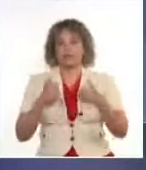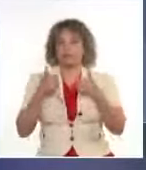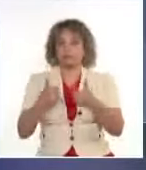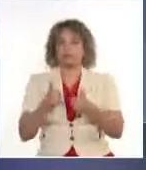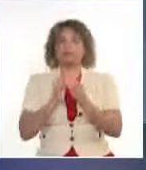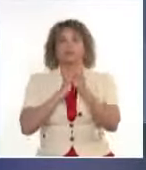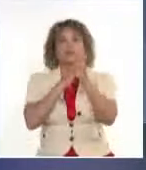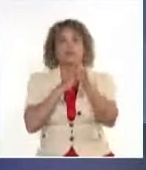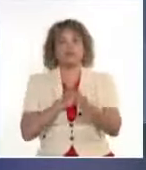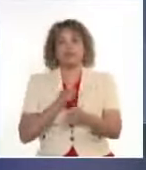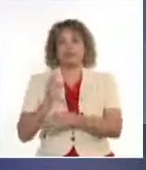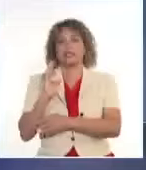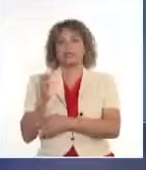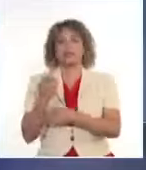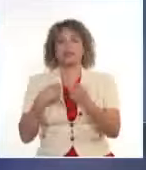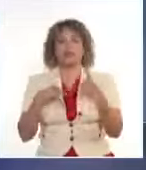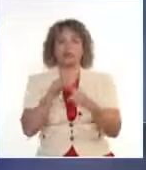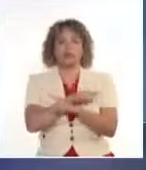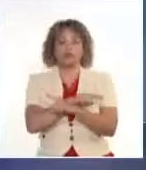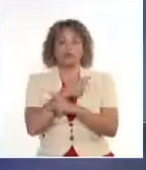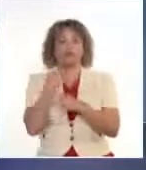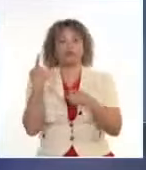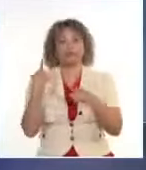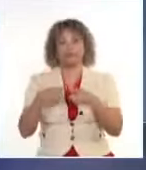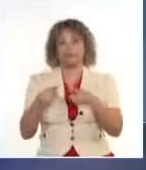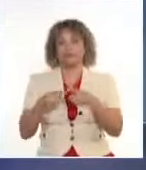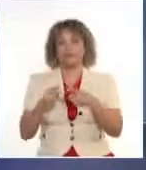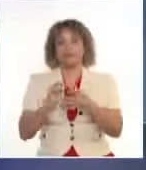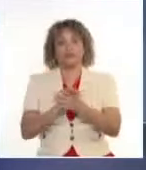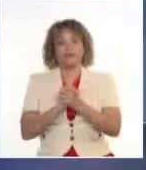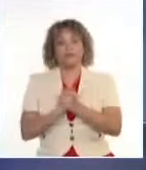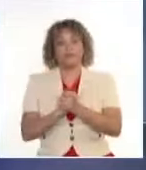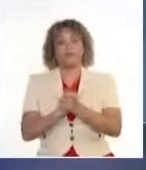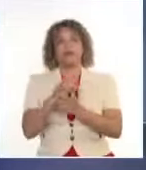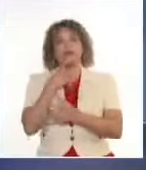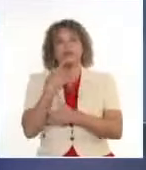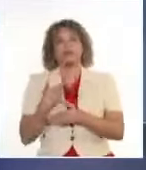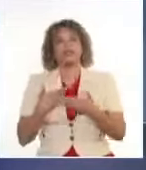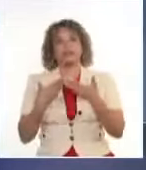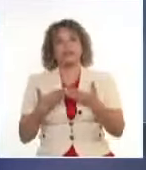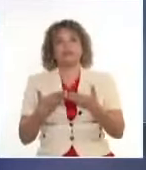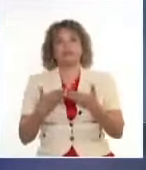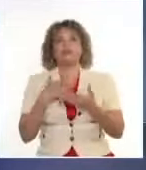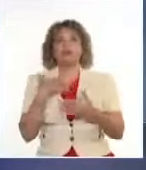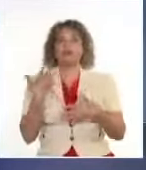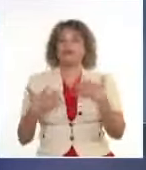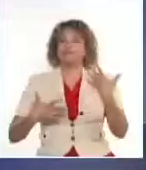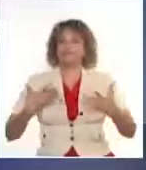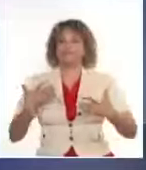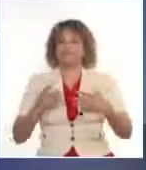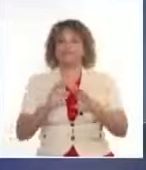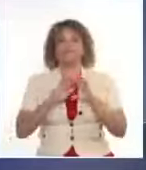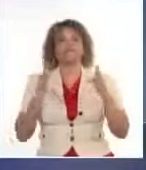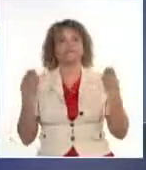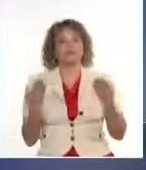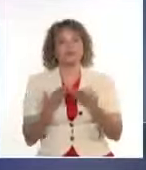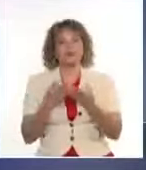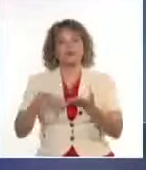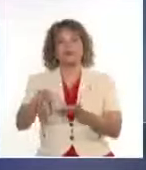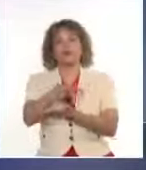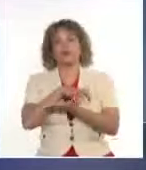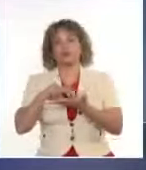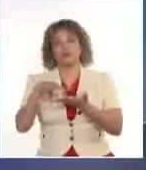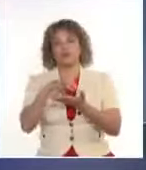a los contrarios y el espíritu de intercambio fraternal, y recibió estimulantes manifestaciones de simpatía en todos los escenarios,